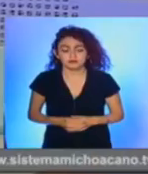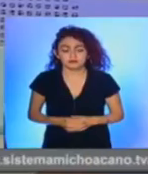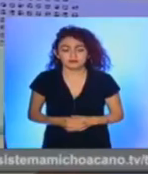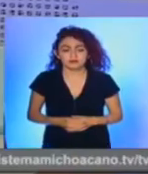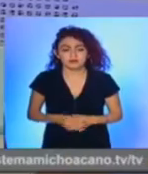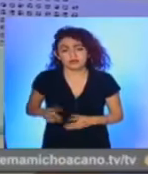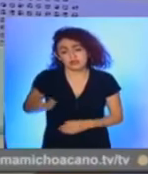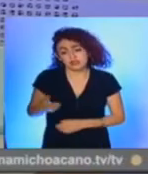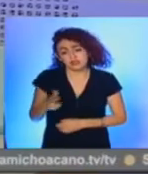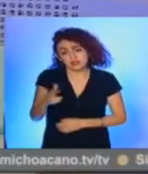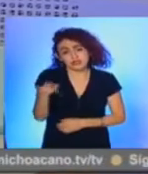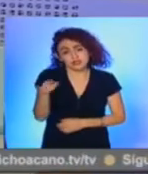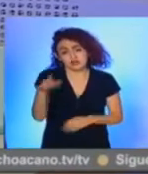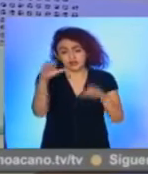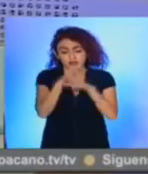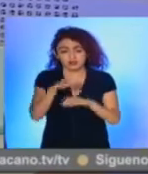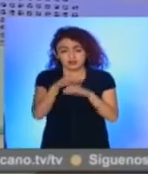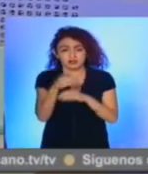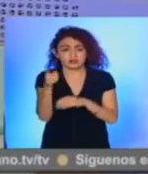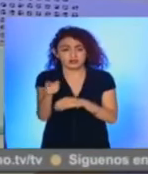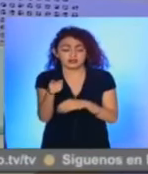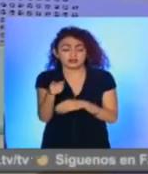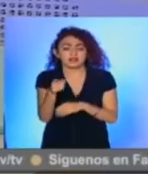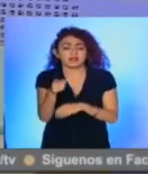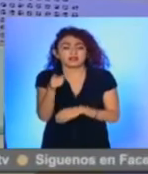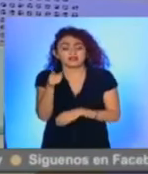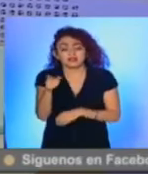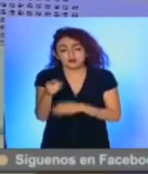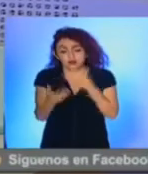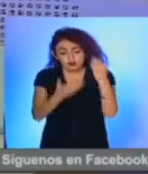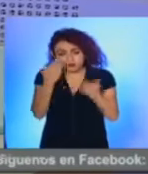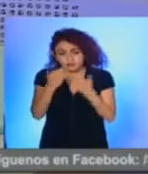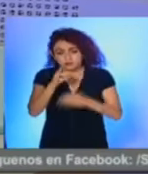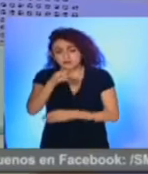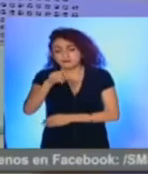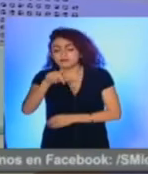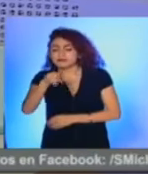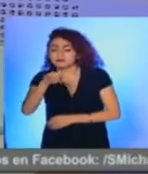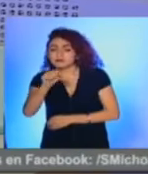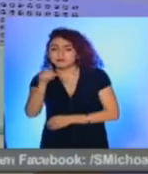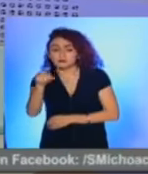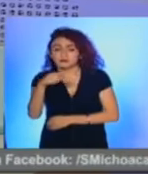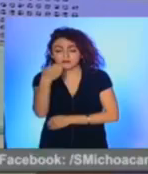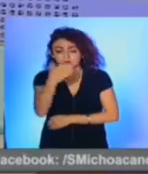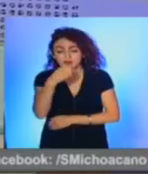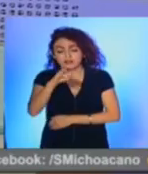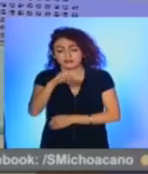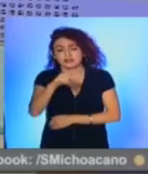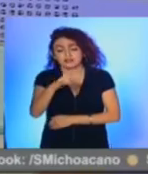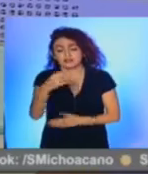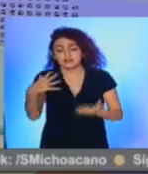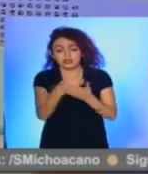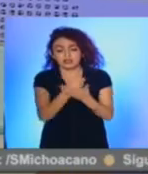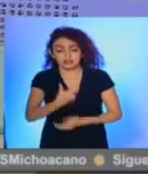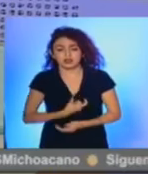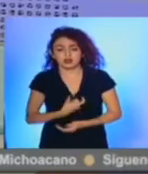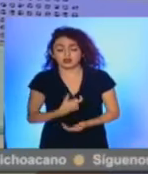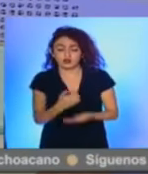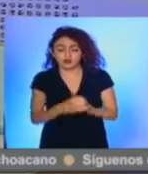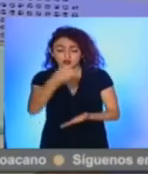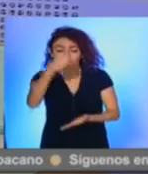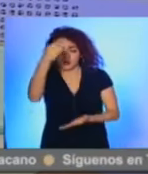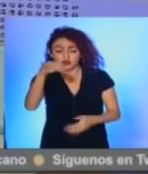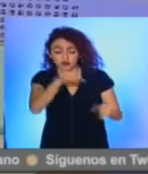El río, el río que canta. José Luis Toscano Mendoza, estudiante del plantel CECITEM Guacamayas, en una medalla de oro en la Olimpiada